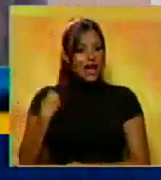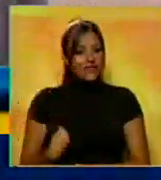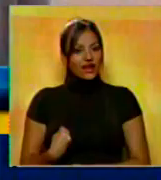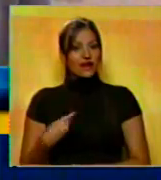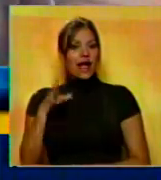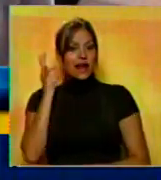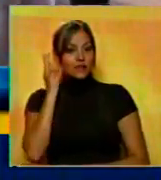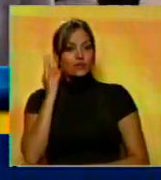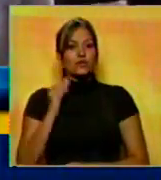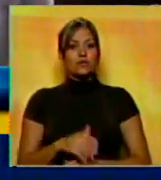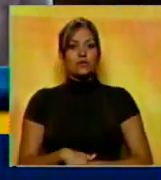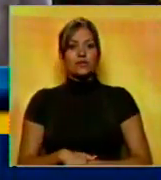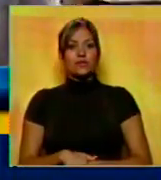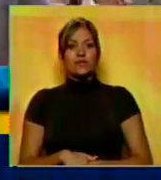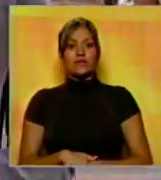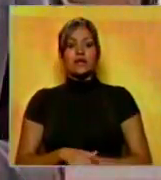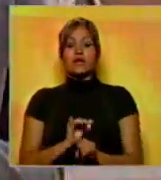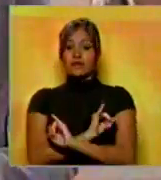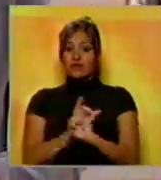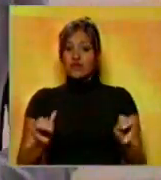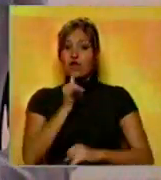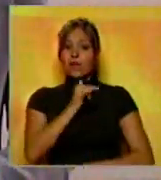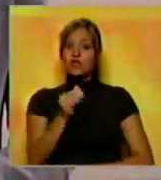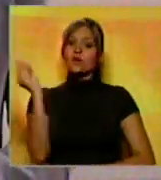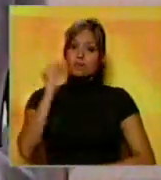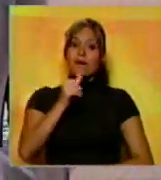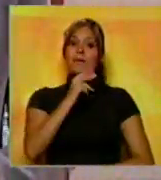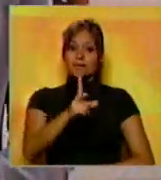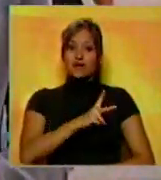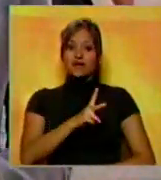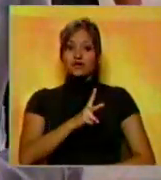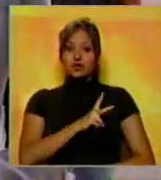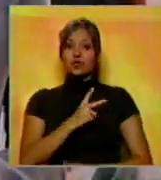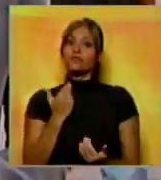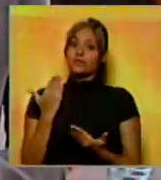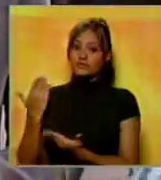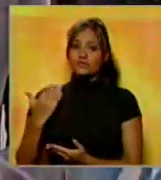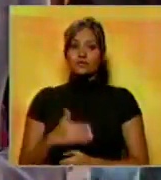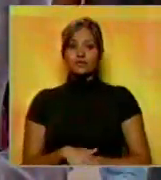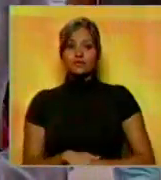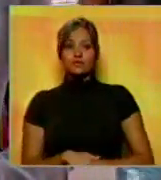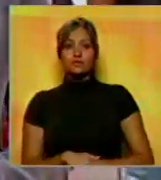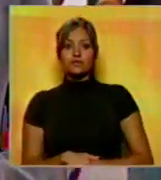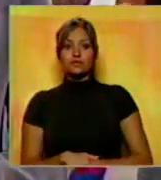Es el reporte que podemos ofrecerles a esta hora del mediodía. Ustedes continúen con más de la emisión meridiana de su noticiero, Benevisión.